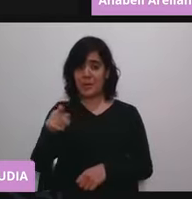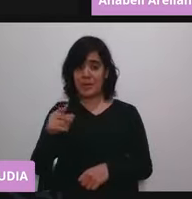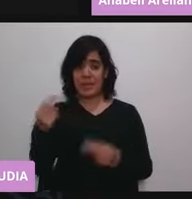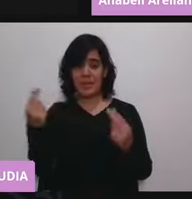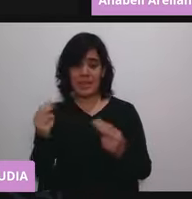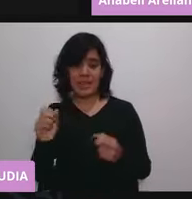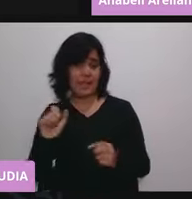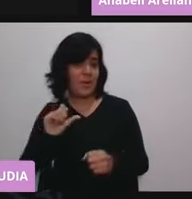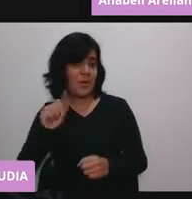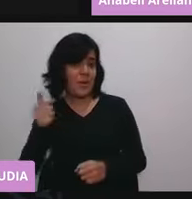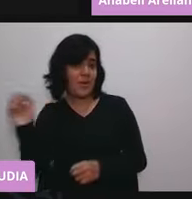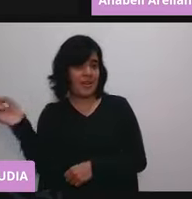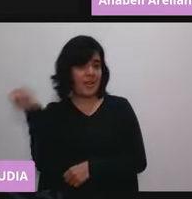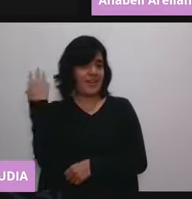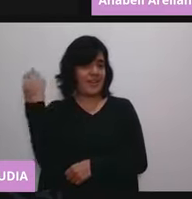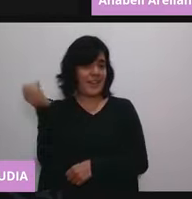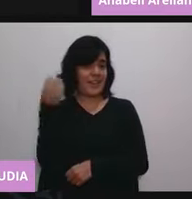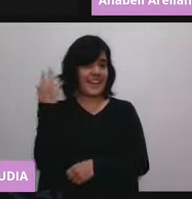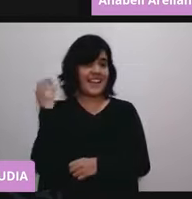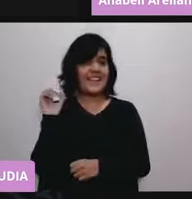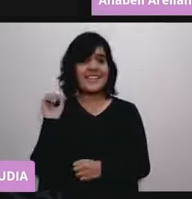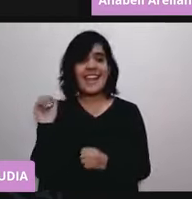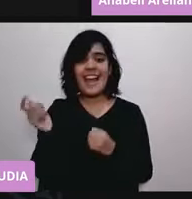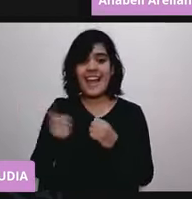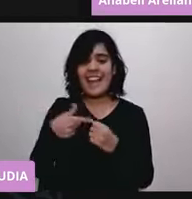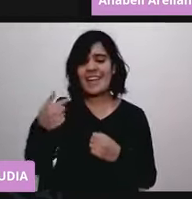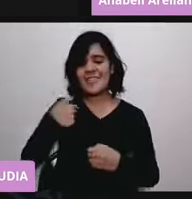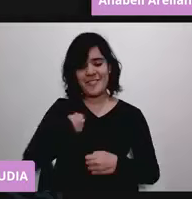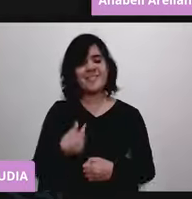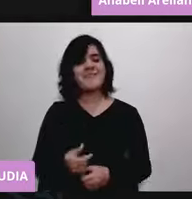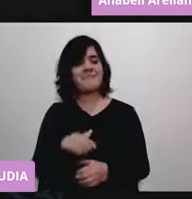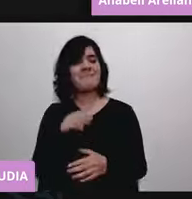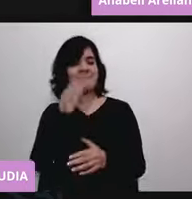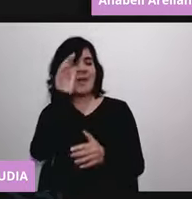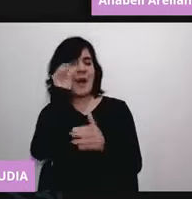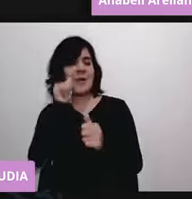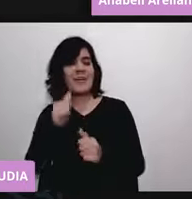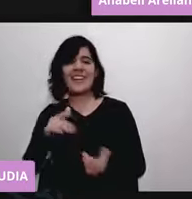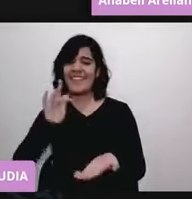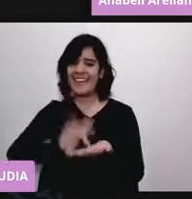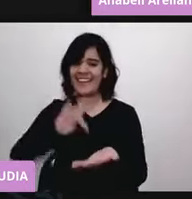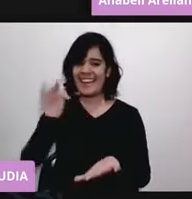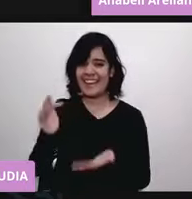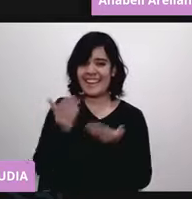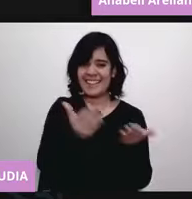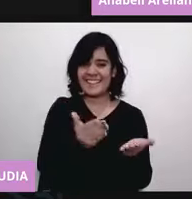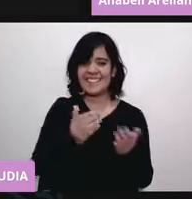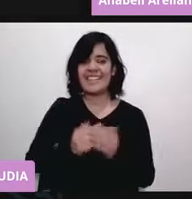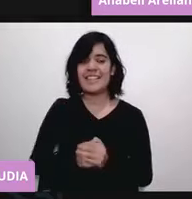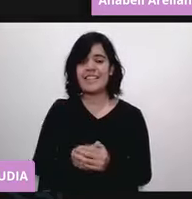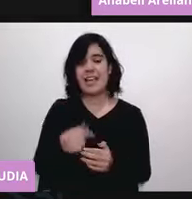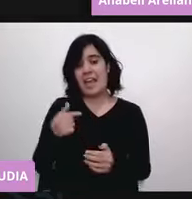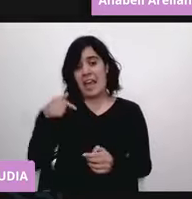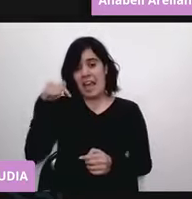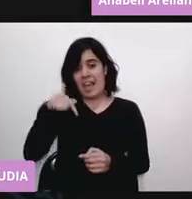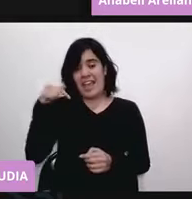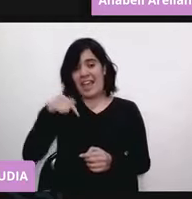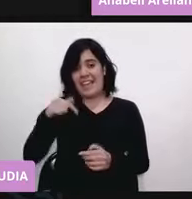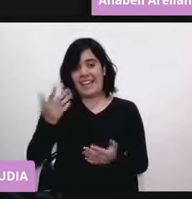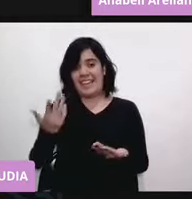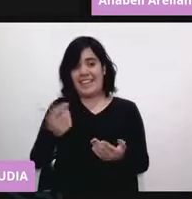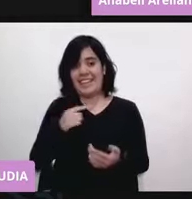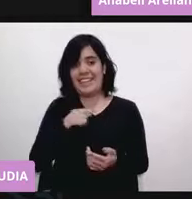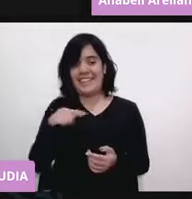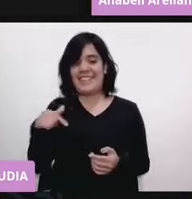otra plática, cuando necesiten, estamos a sus órdenes. Y muchas gracias a ustedes. Así nos obligan, nos obligan a